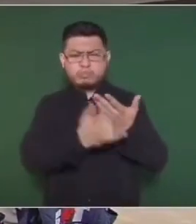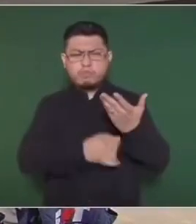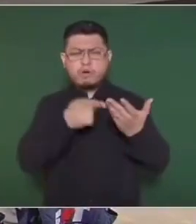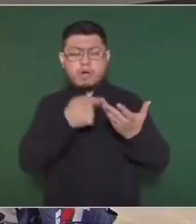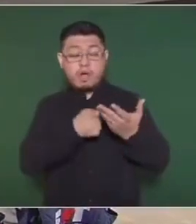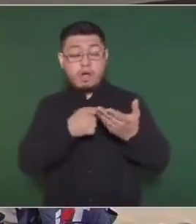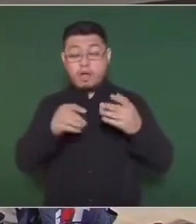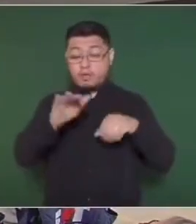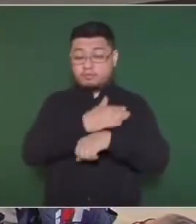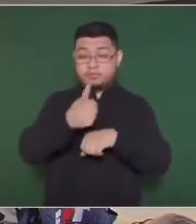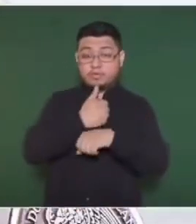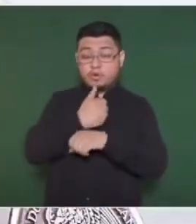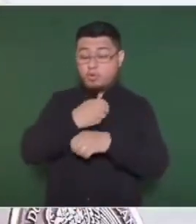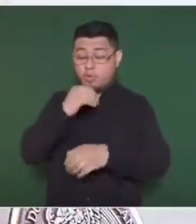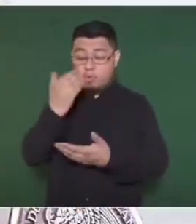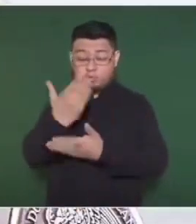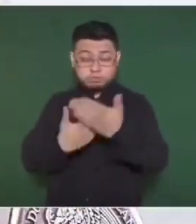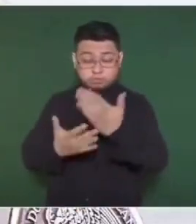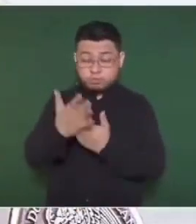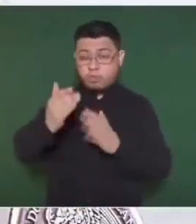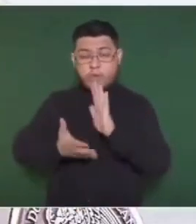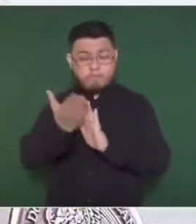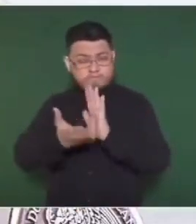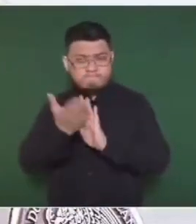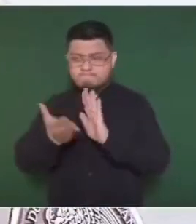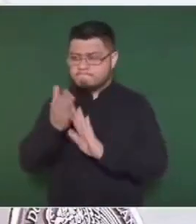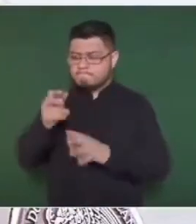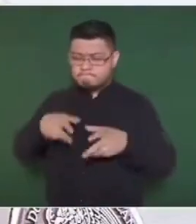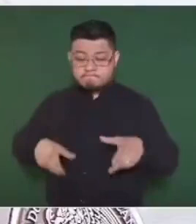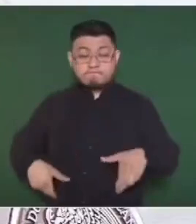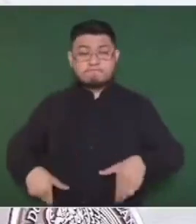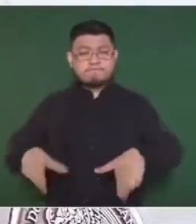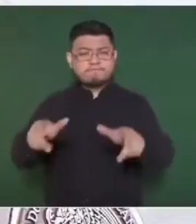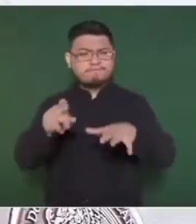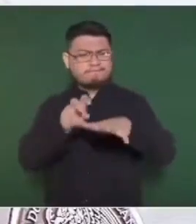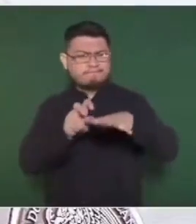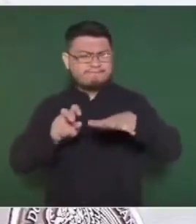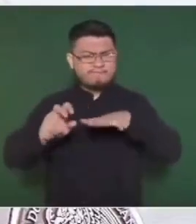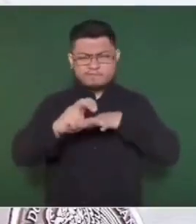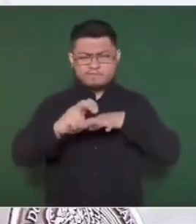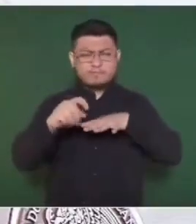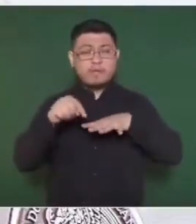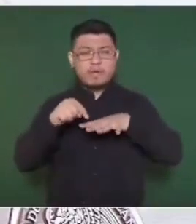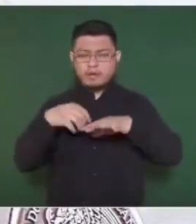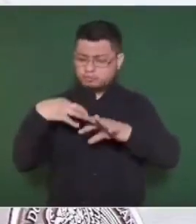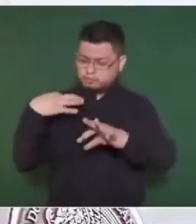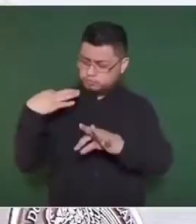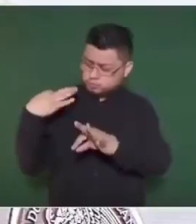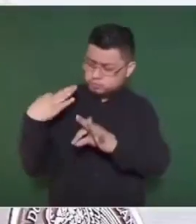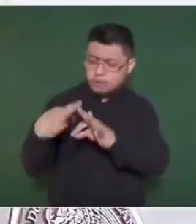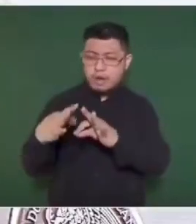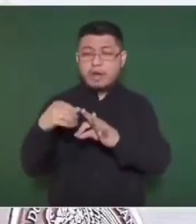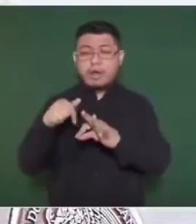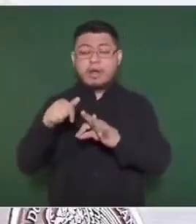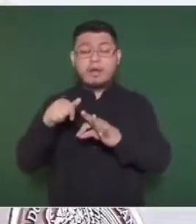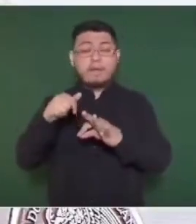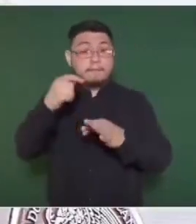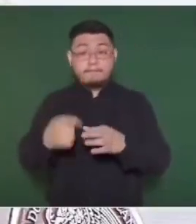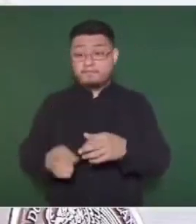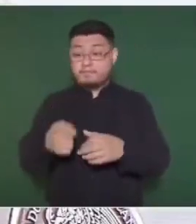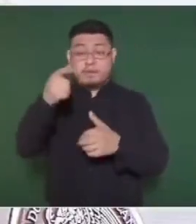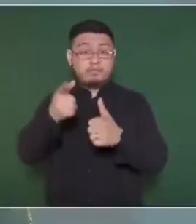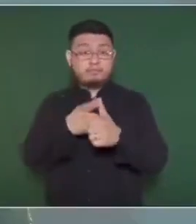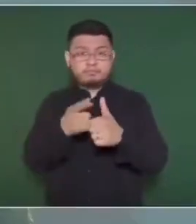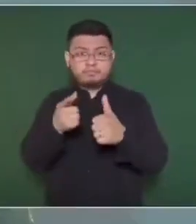administración de la infraestructura de la Asignación Ferroviaria del Tren Maya, estamos cumpliendo apenas la primera gran